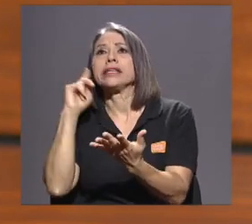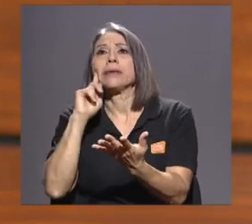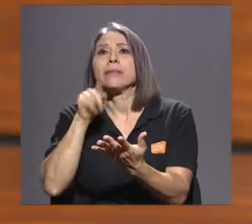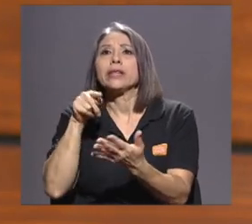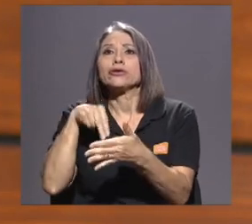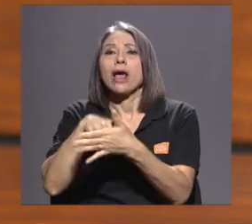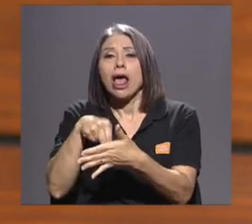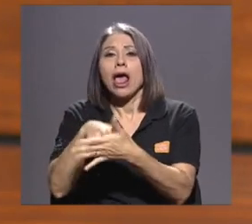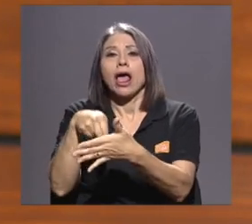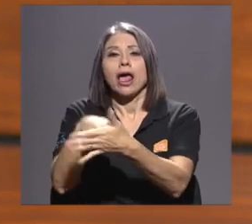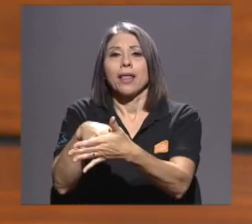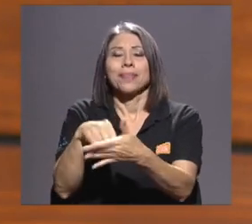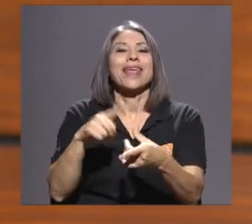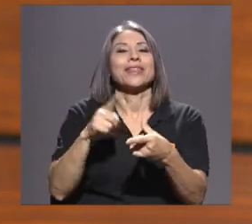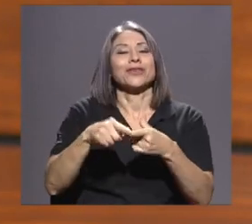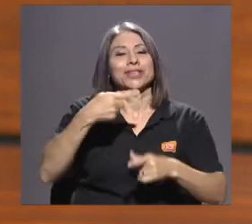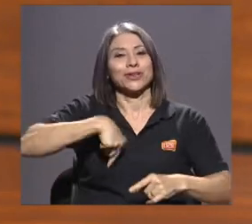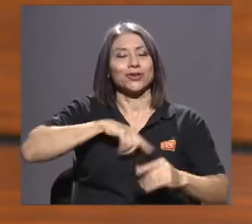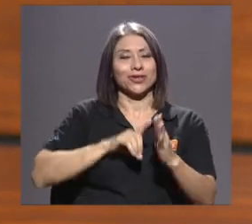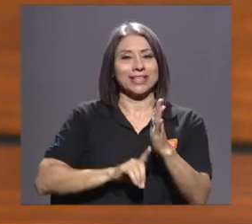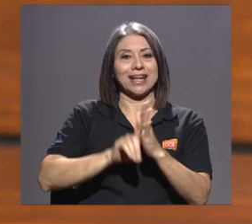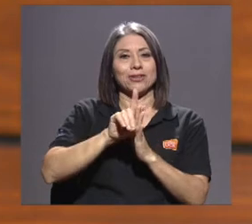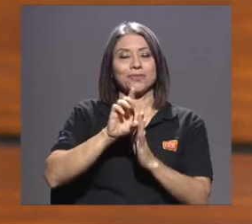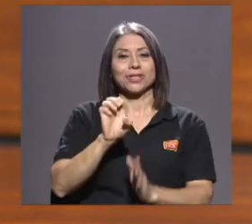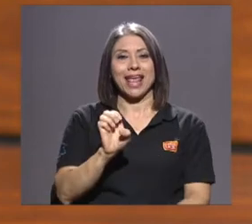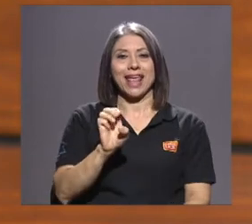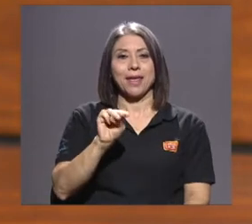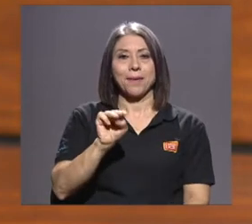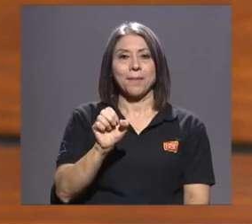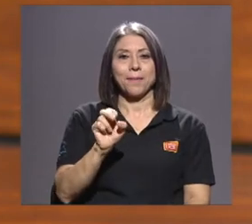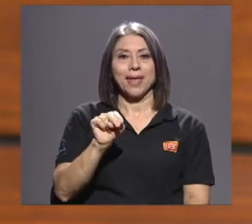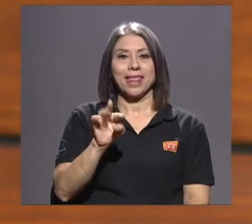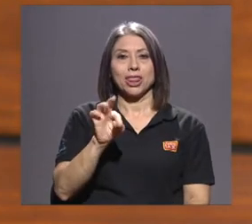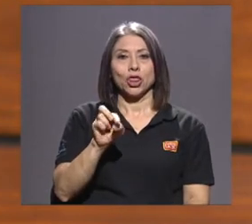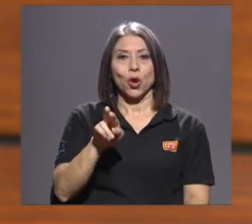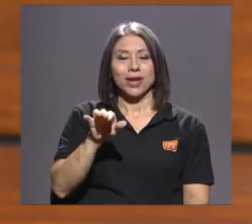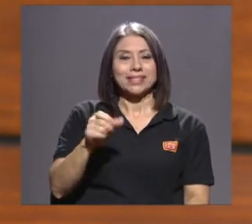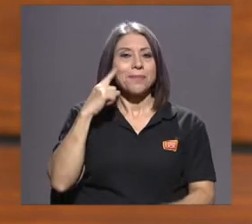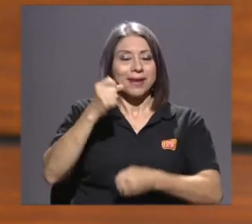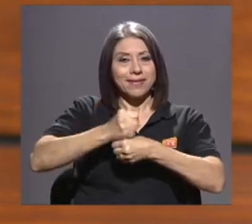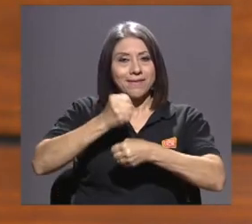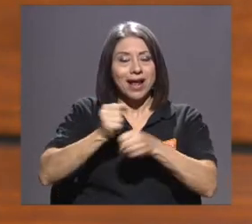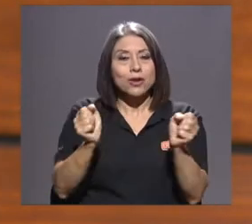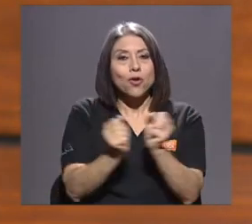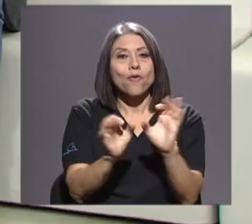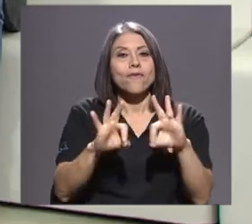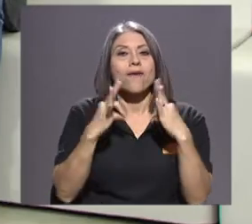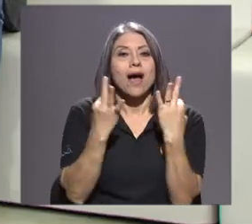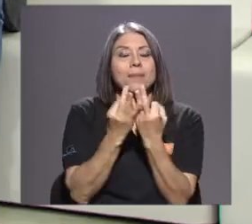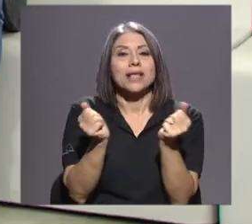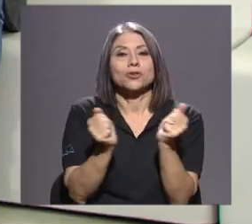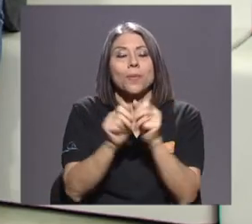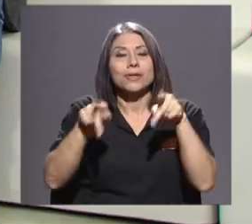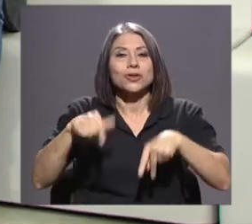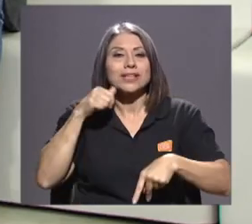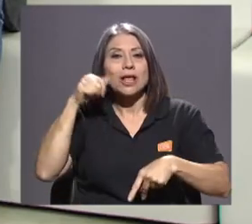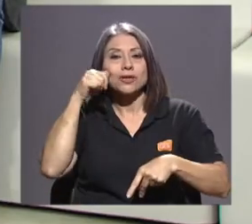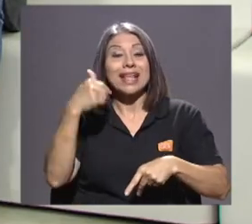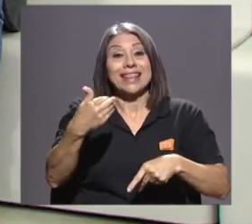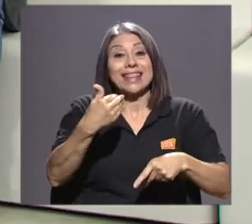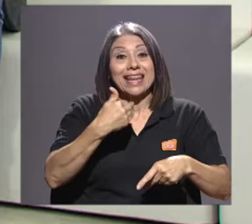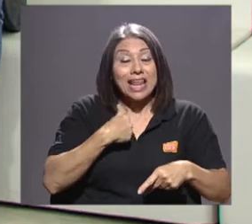Entonces desarrollamos mentores para trabajar con familias y personas adultas. Tenemos una caja de herramientas para familias